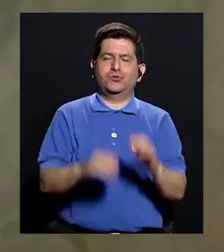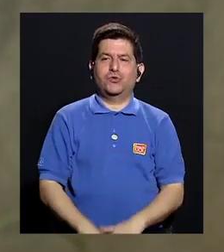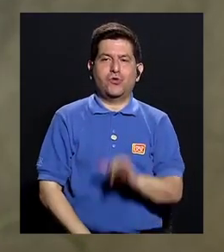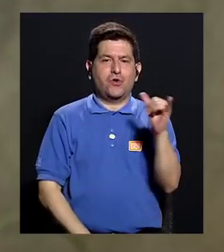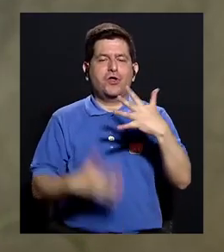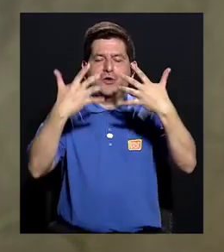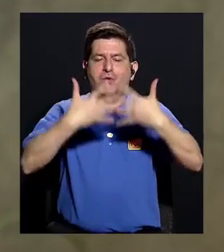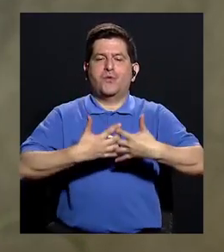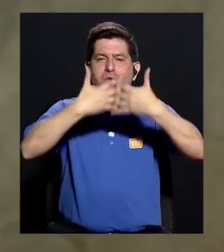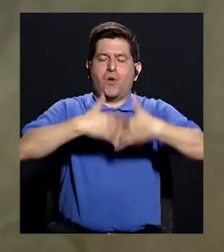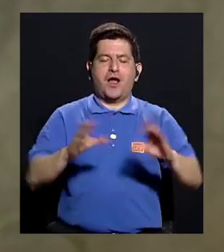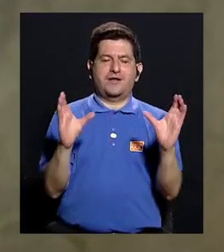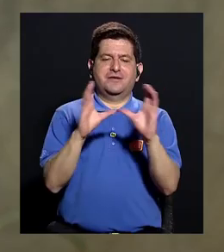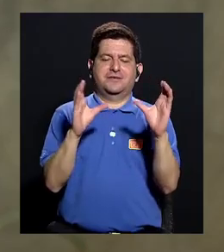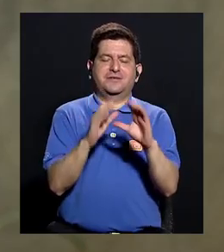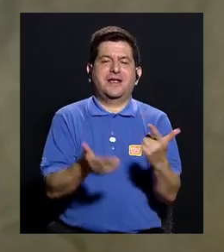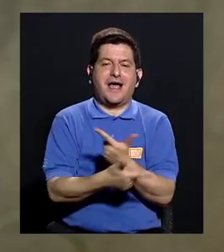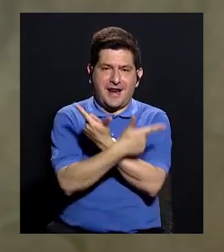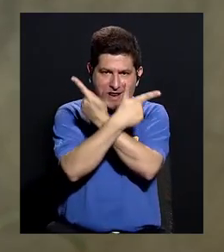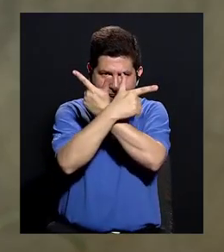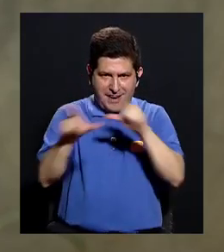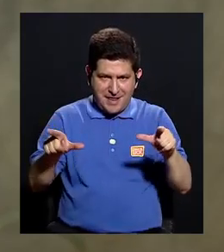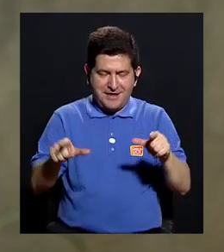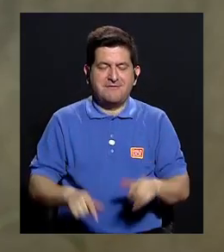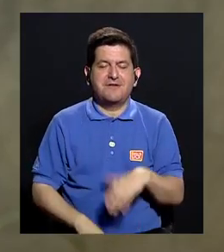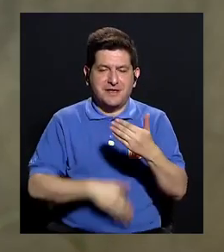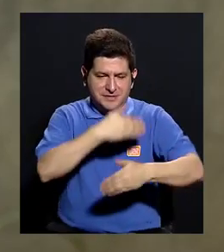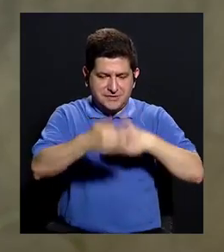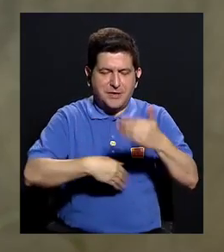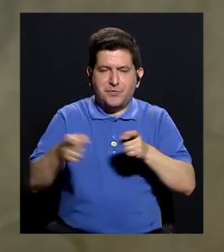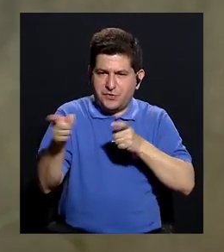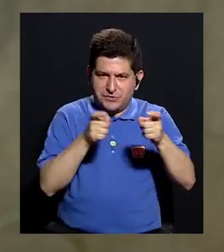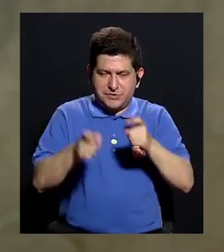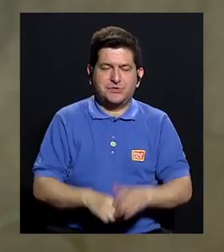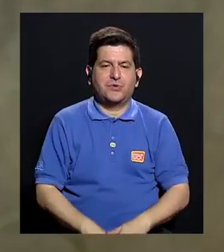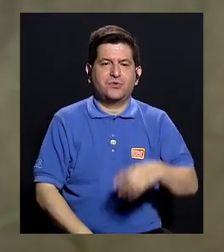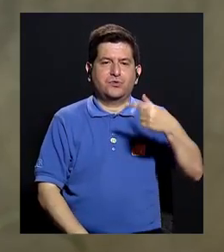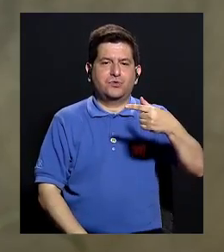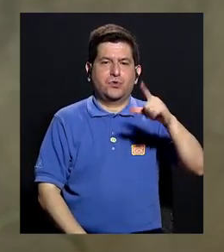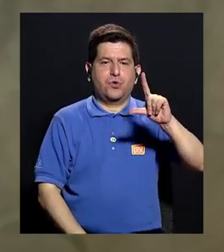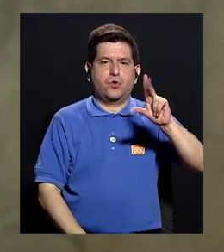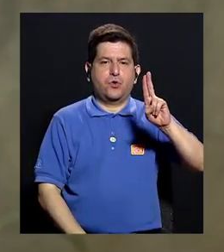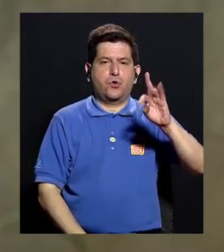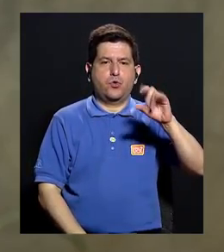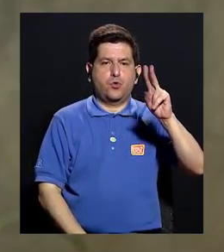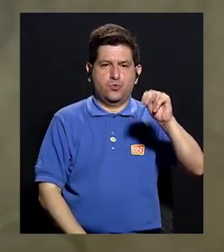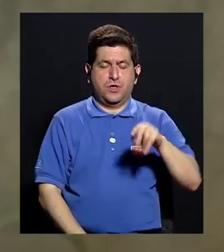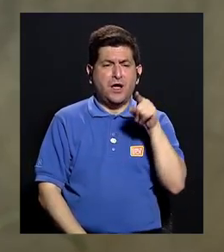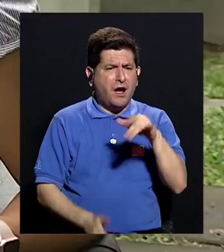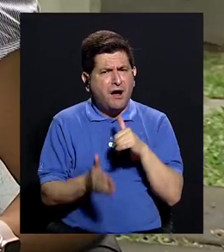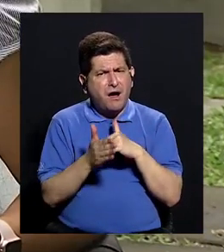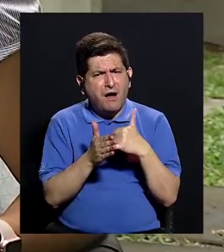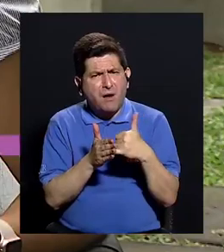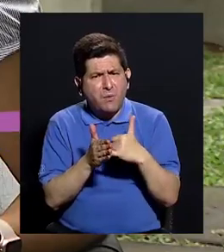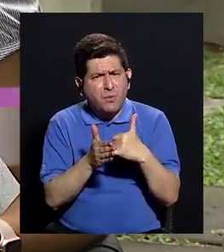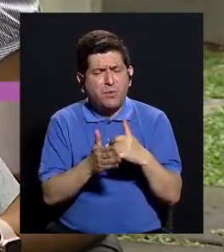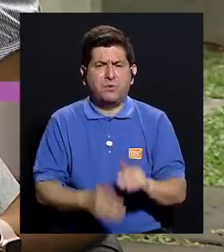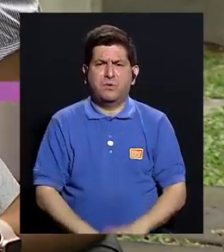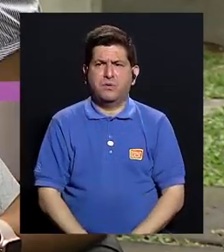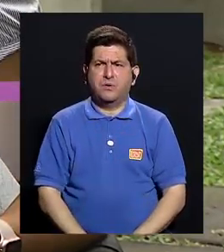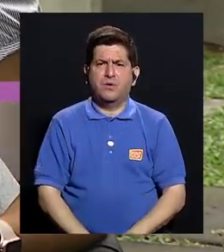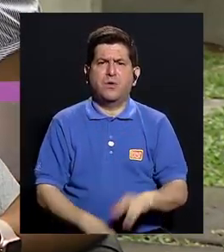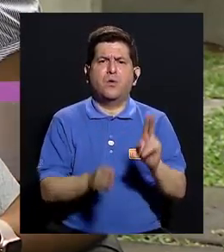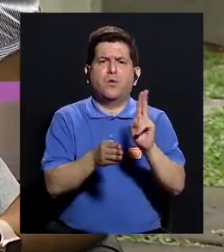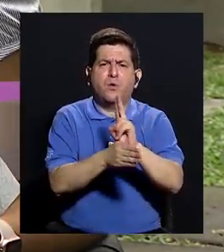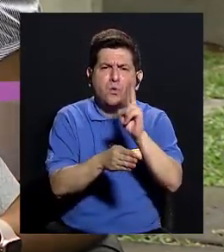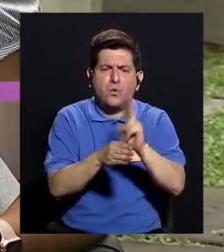y sus plantas también sean certificadas libres de gluten en cuanto a su manipulación. Sí, es bastante delicado. Esto en términos de,